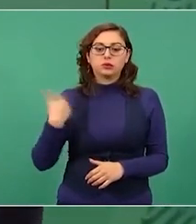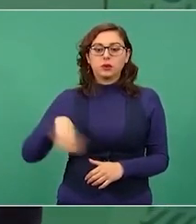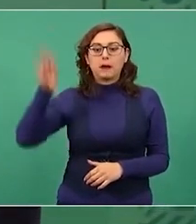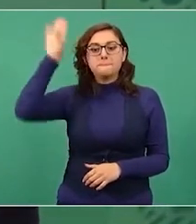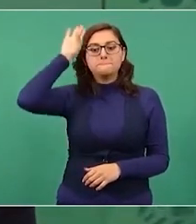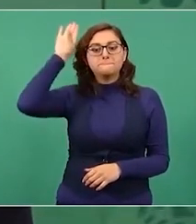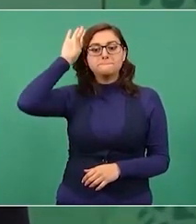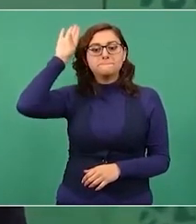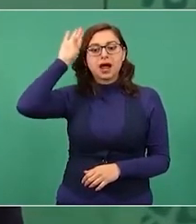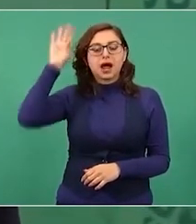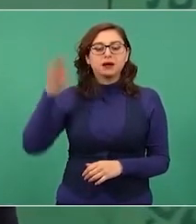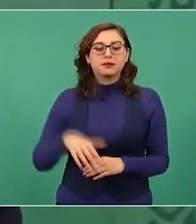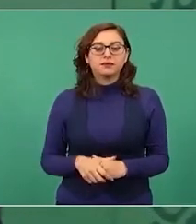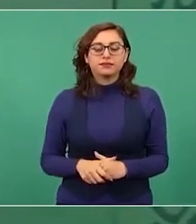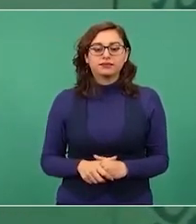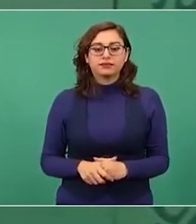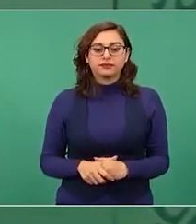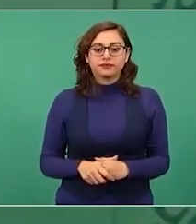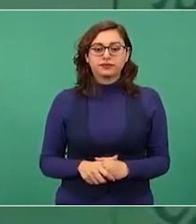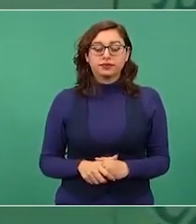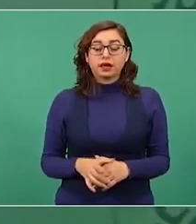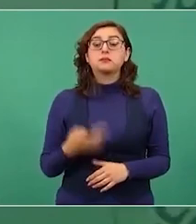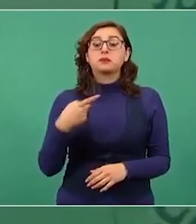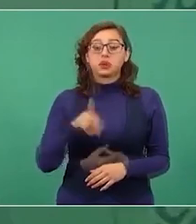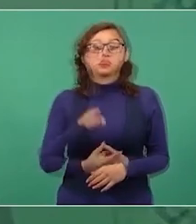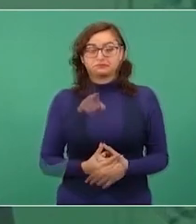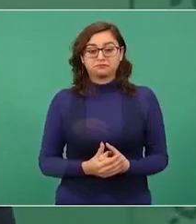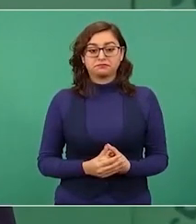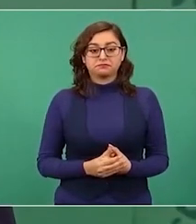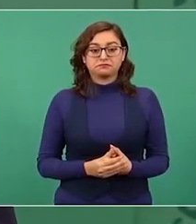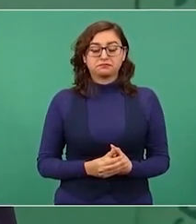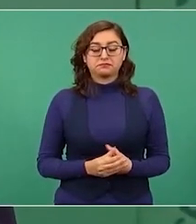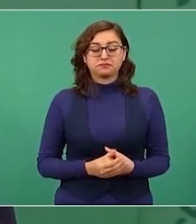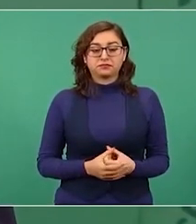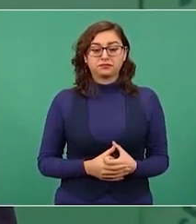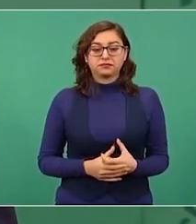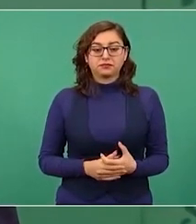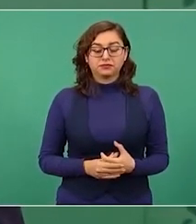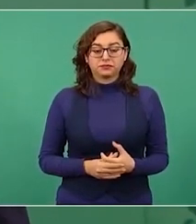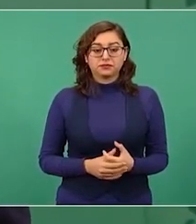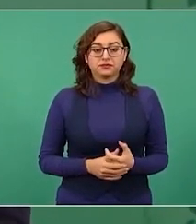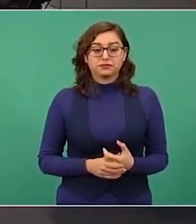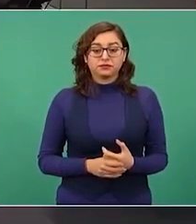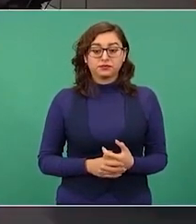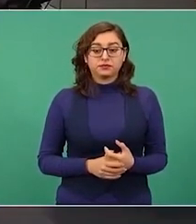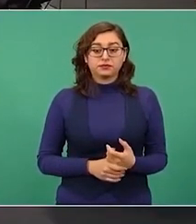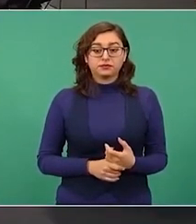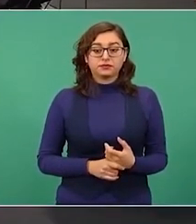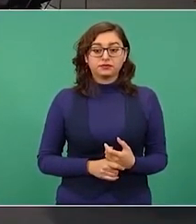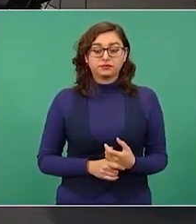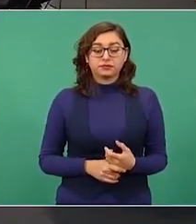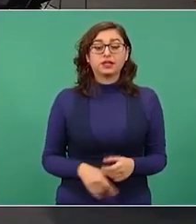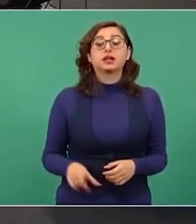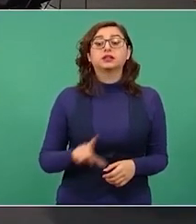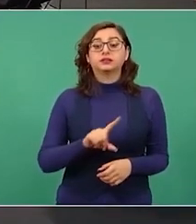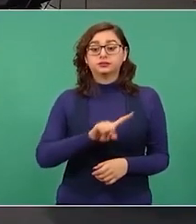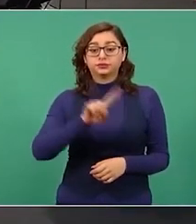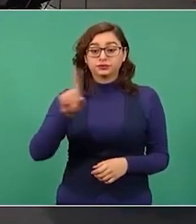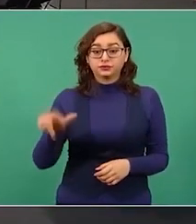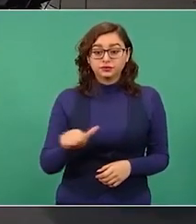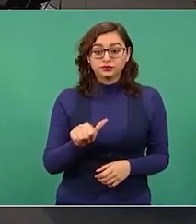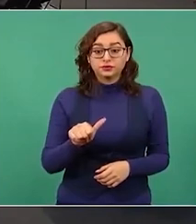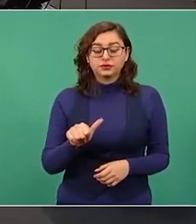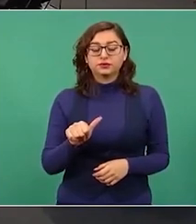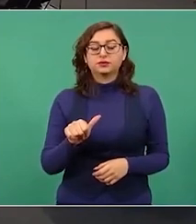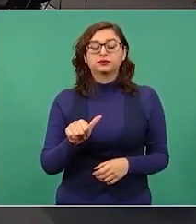último, presidente. Pero es interesante esto. Cuando iban a tomar la decisión